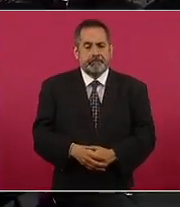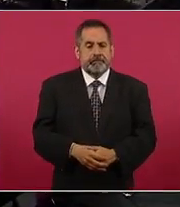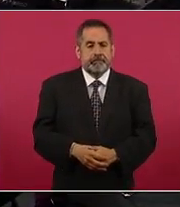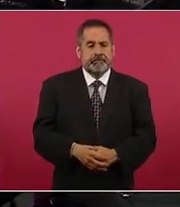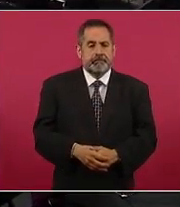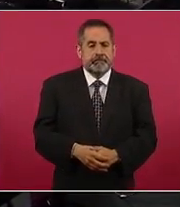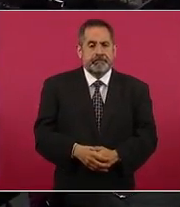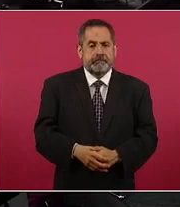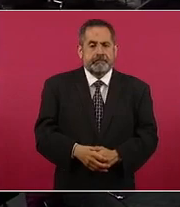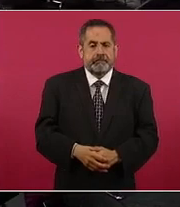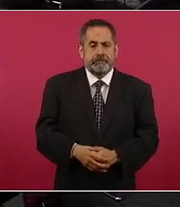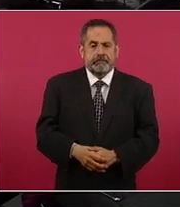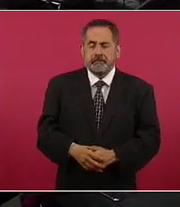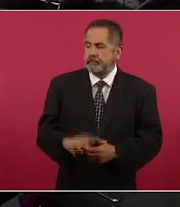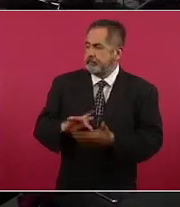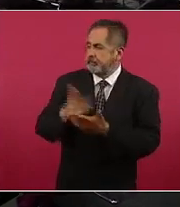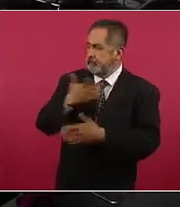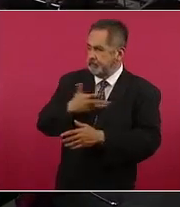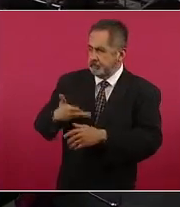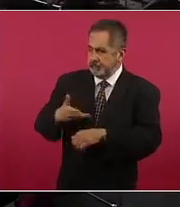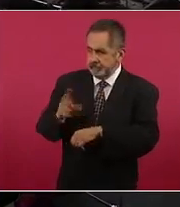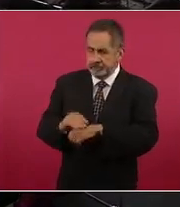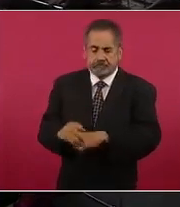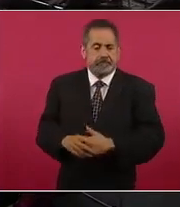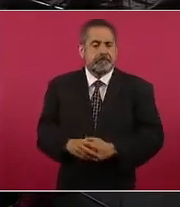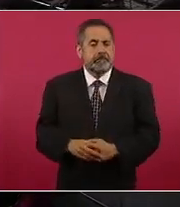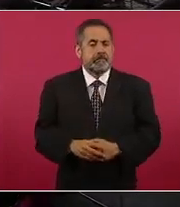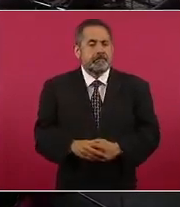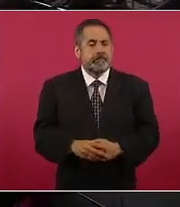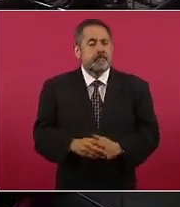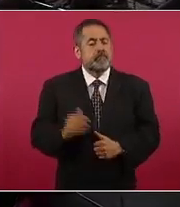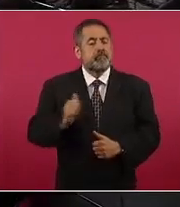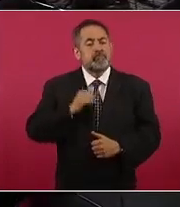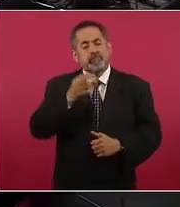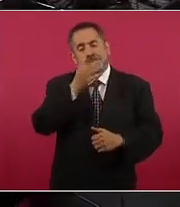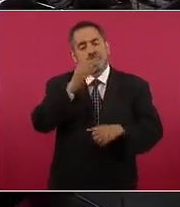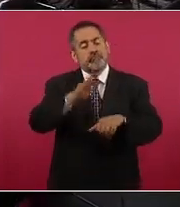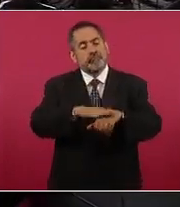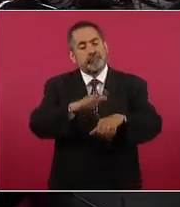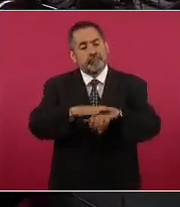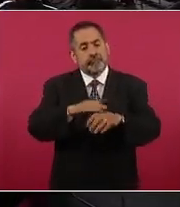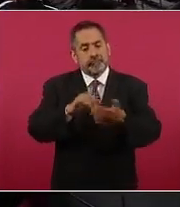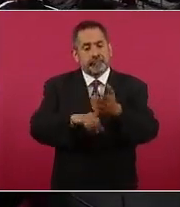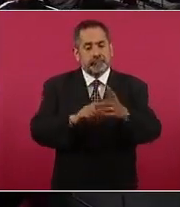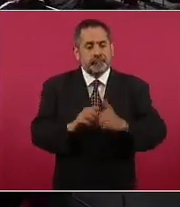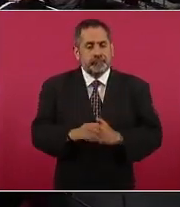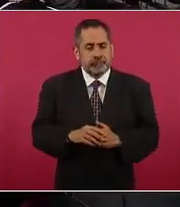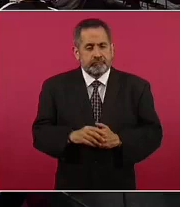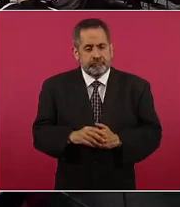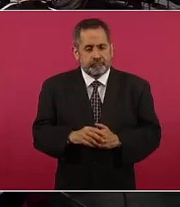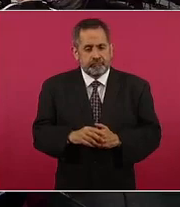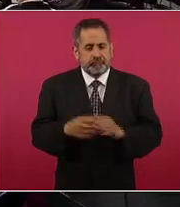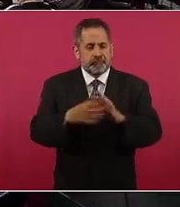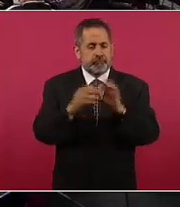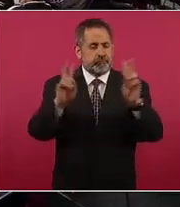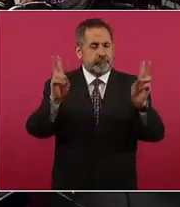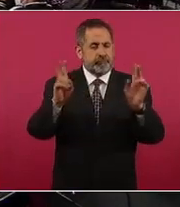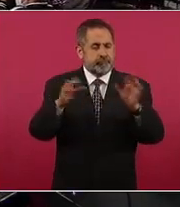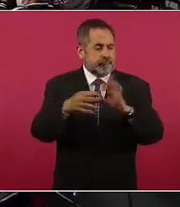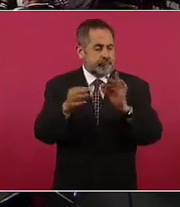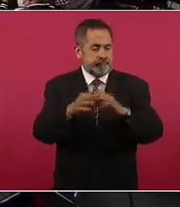Gracias, presidente. Con gusto. Aprovecho para comentar brevemente sobre este tema de las